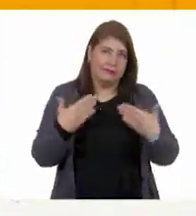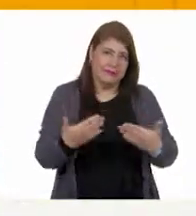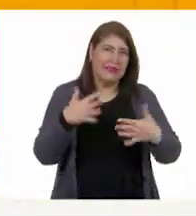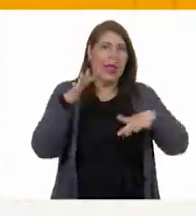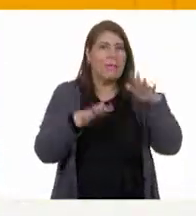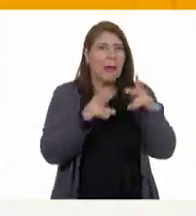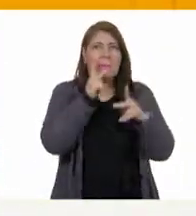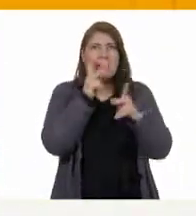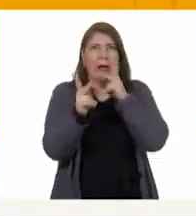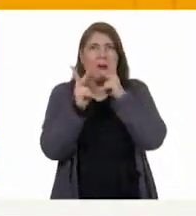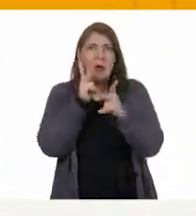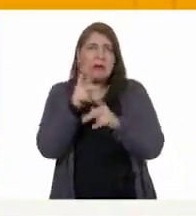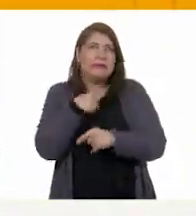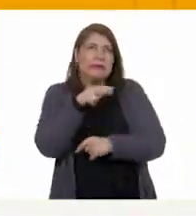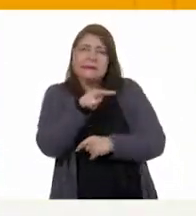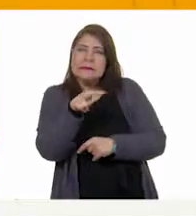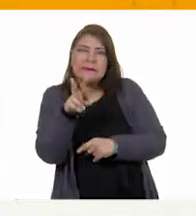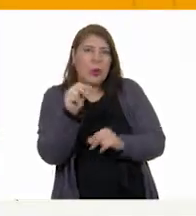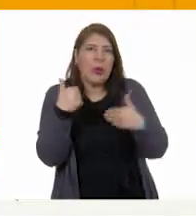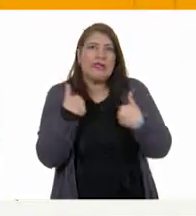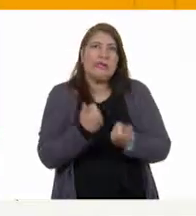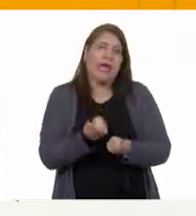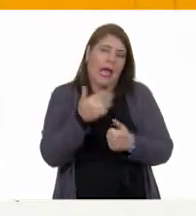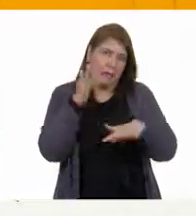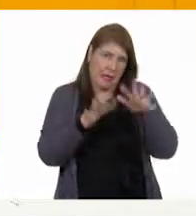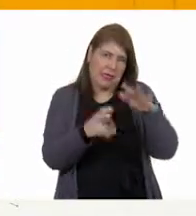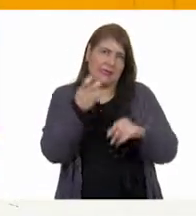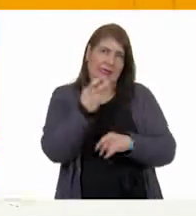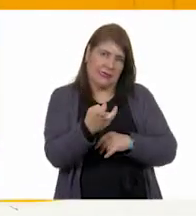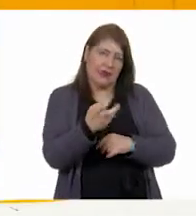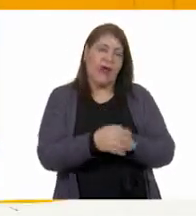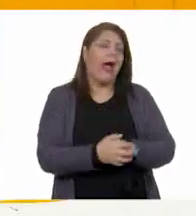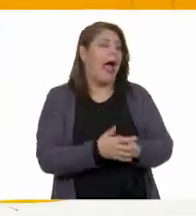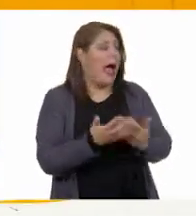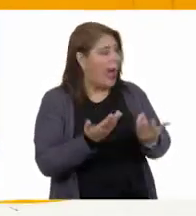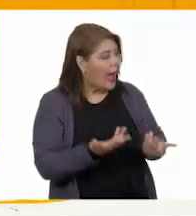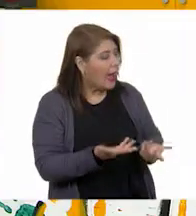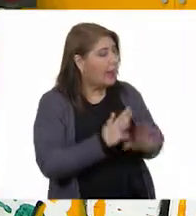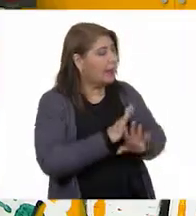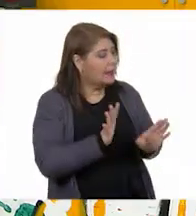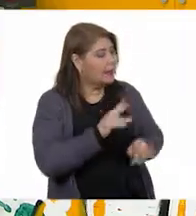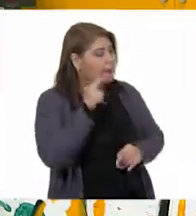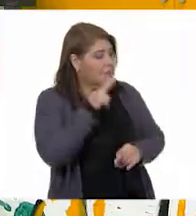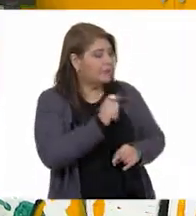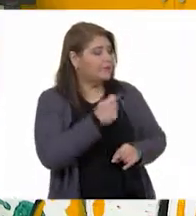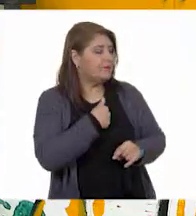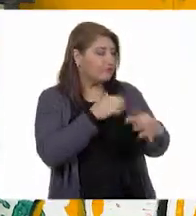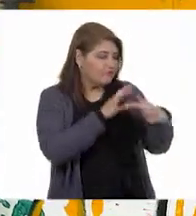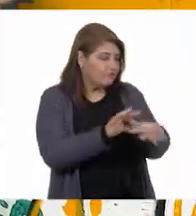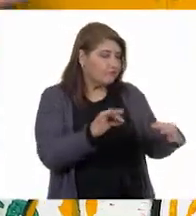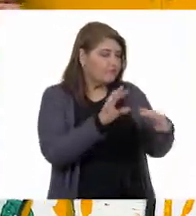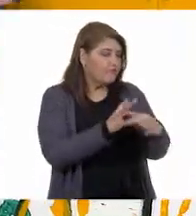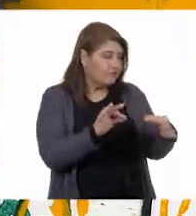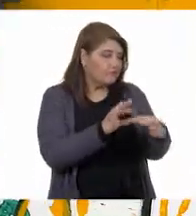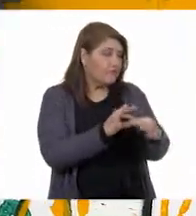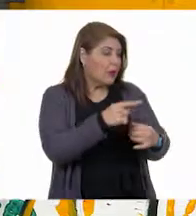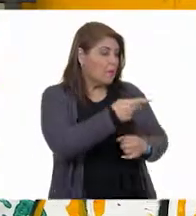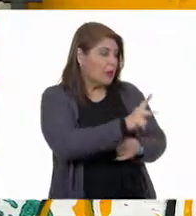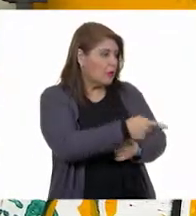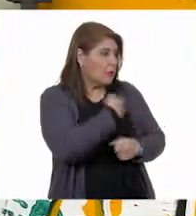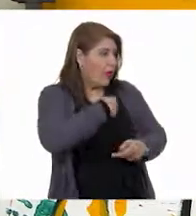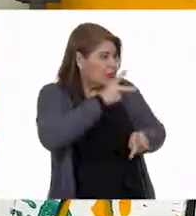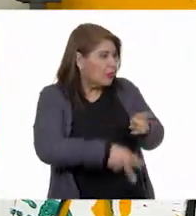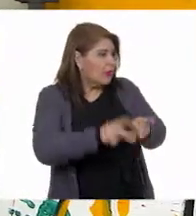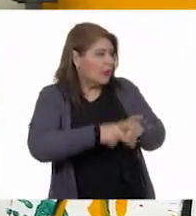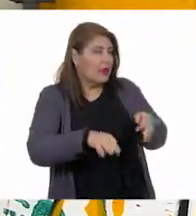palabras que no entiendo. Sí, sobre todo es eso. Gloria. A ver, es que yo estoy tratando de explicarte algo, pero me interrumpen, no me dejas hablar.